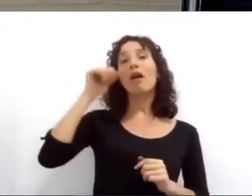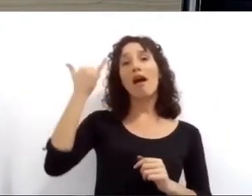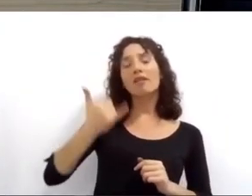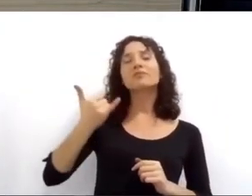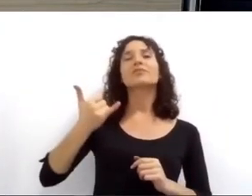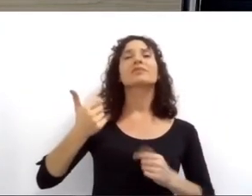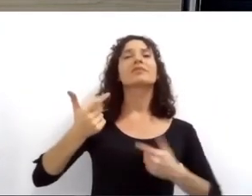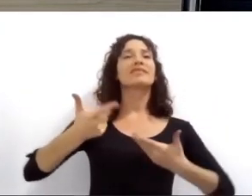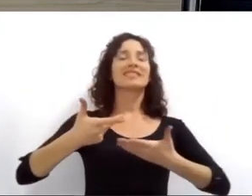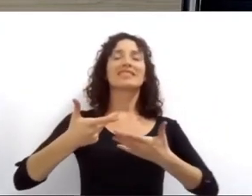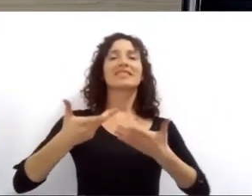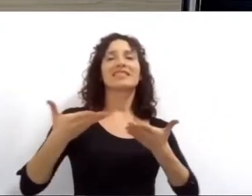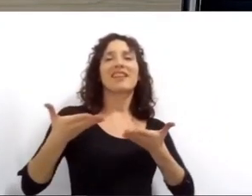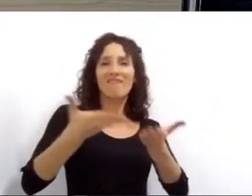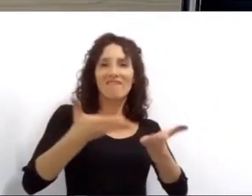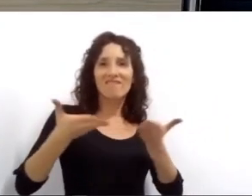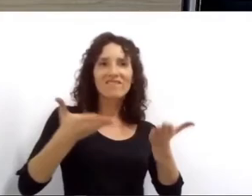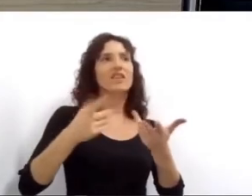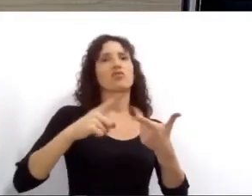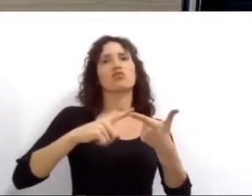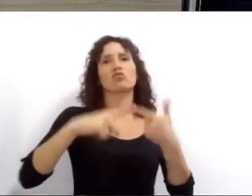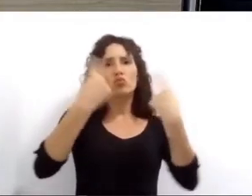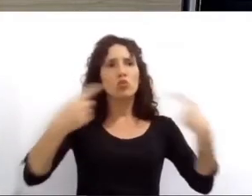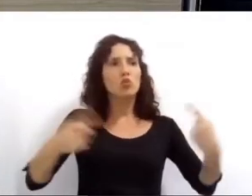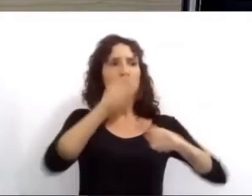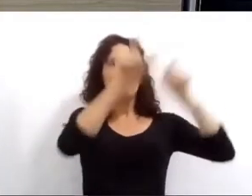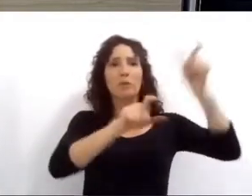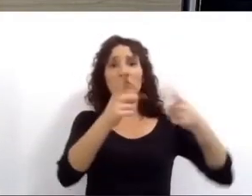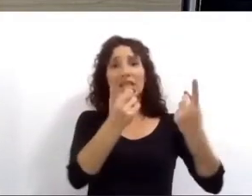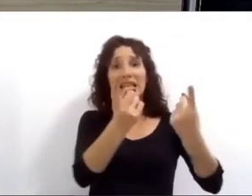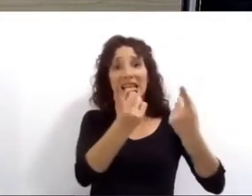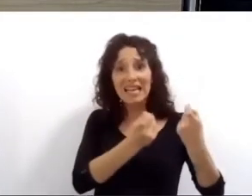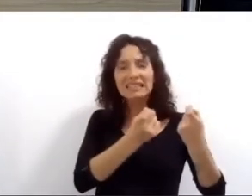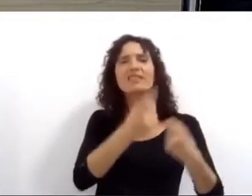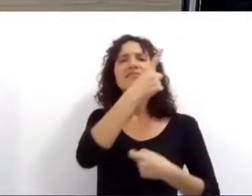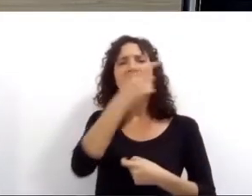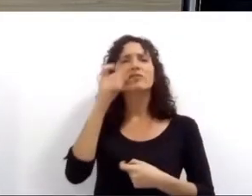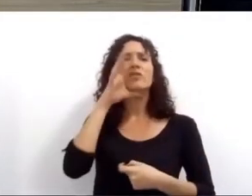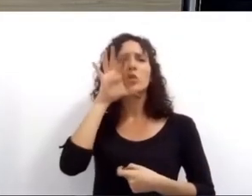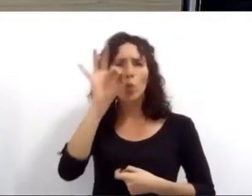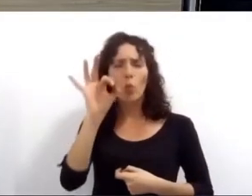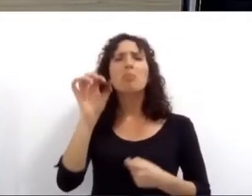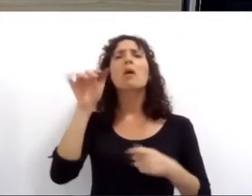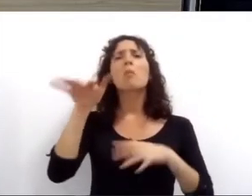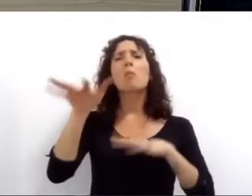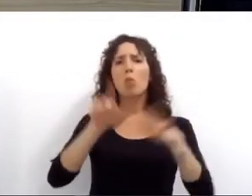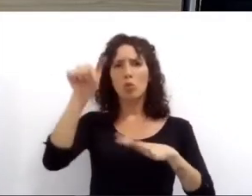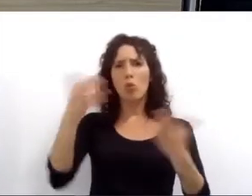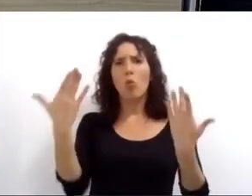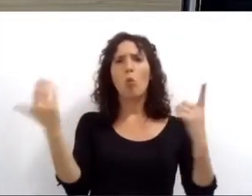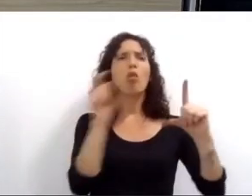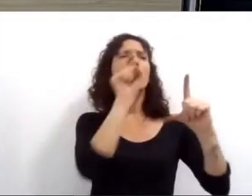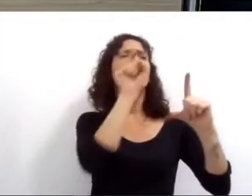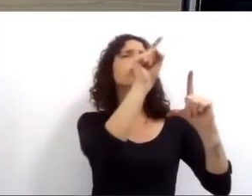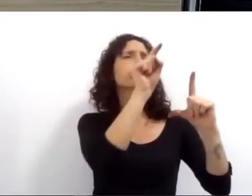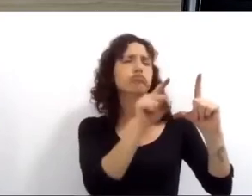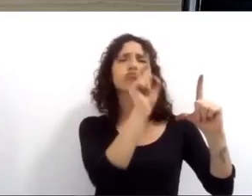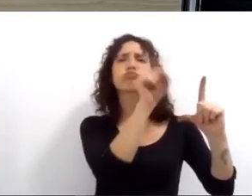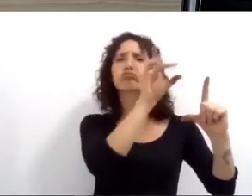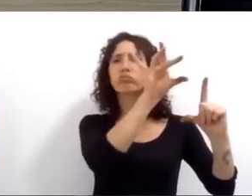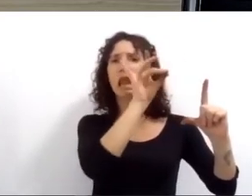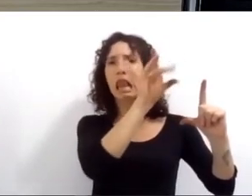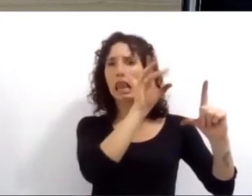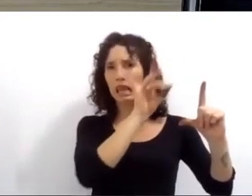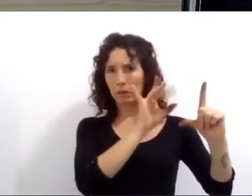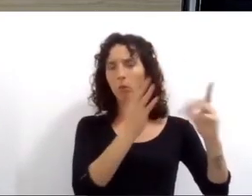municipio que hoy son más de 550 este proceso además de incorporar tecnología implica repensar cada trámite